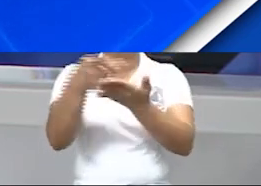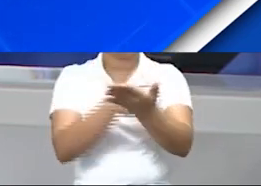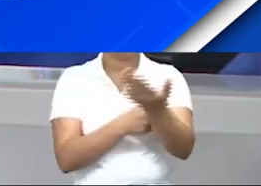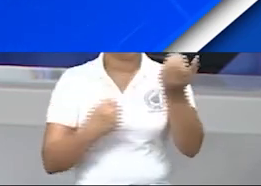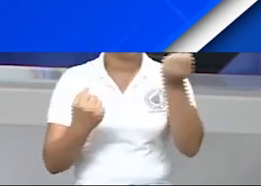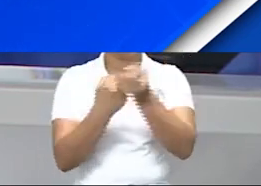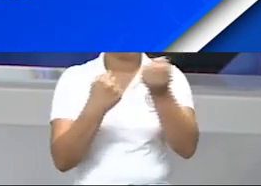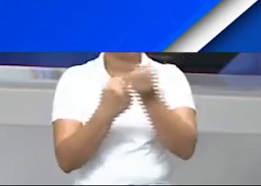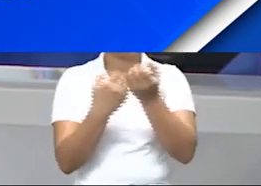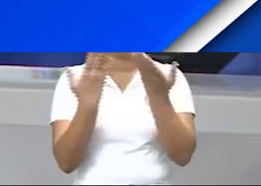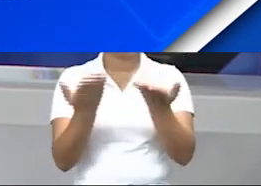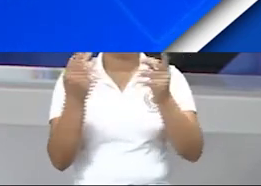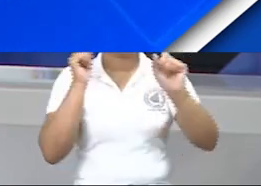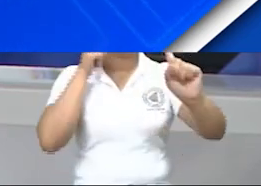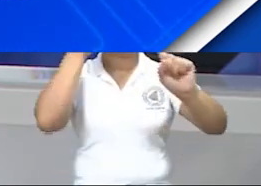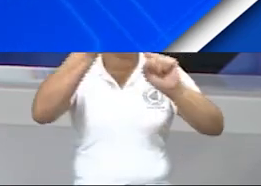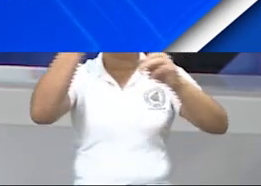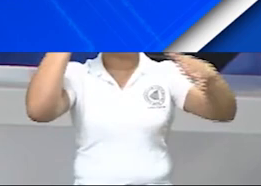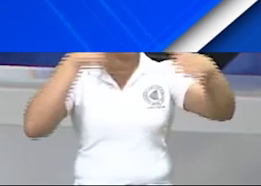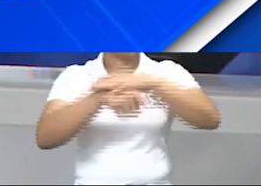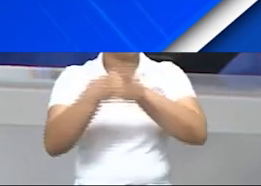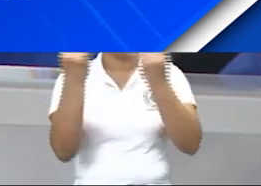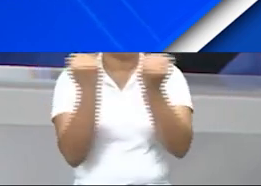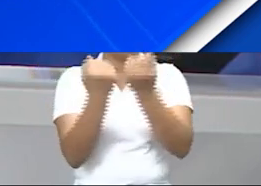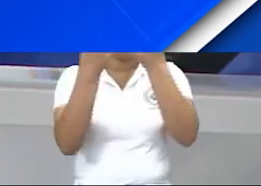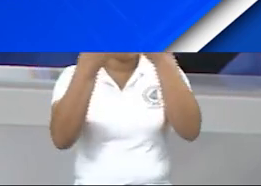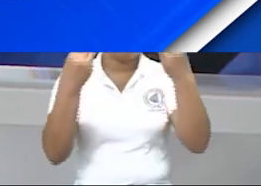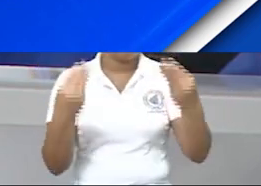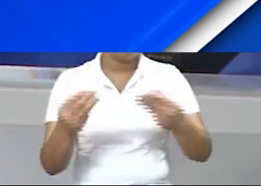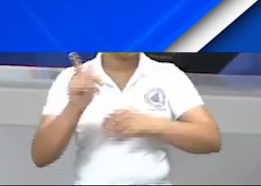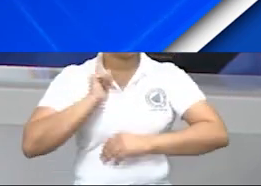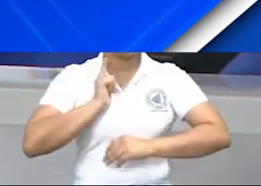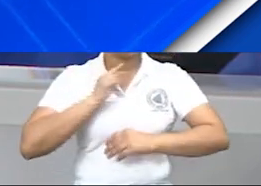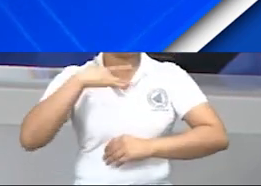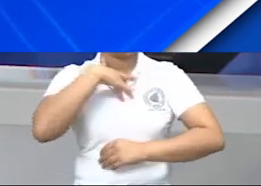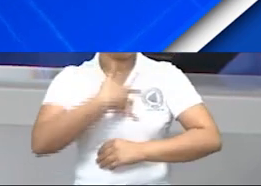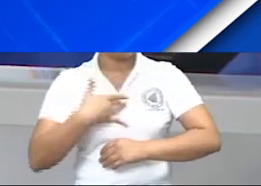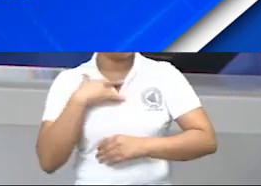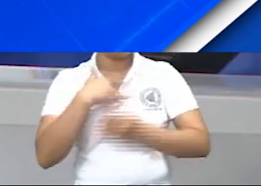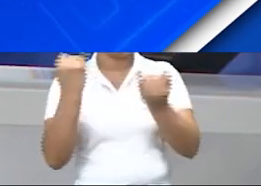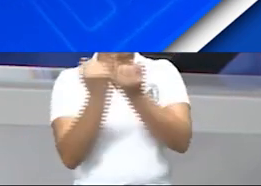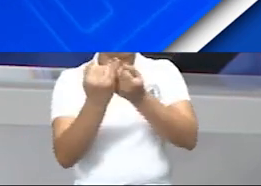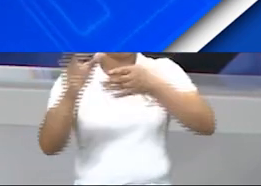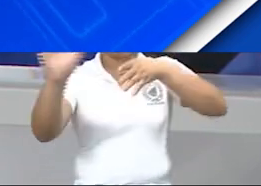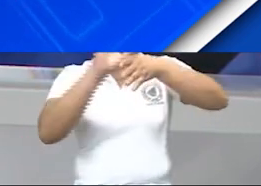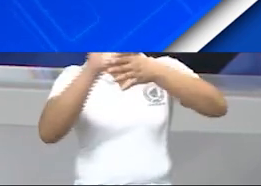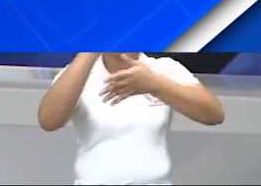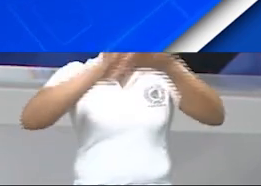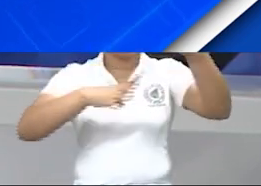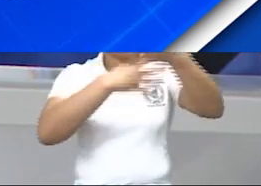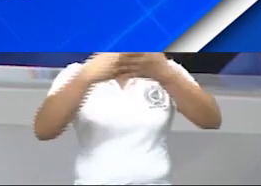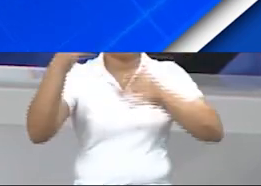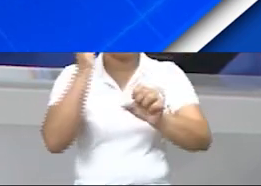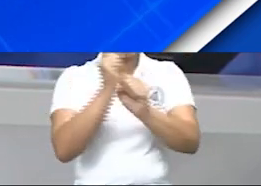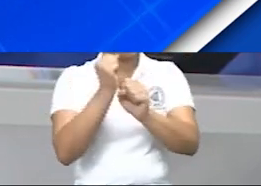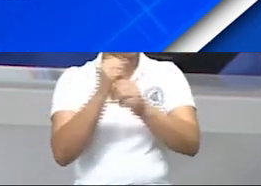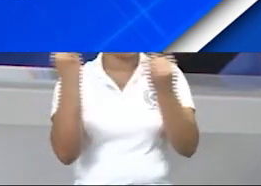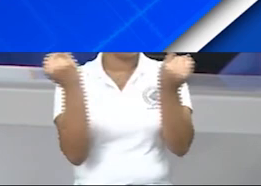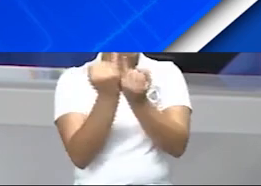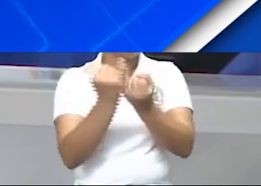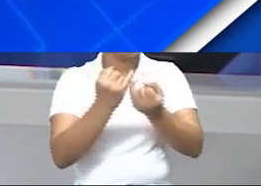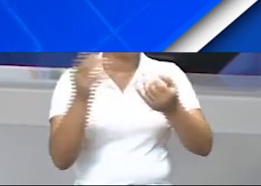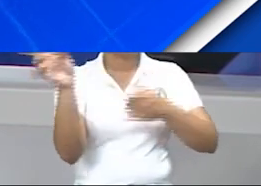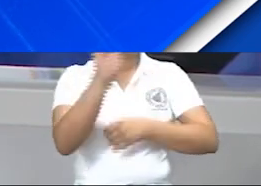cooperación, los objetivos y metas, recursos financieros y técnicos, cronograma de trabajo, así como las áreas donde